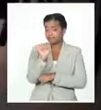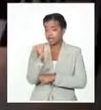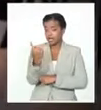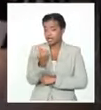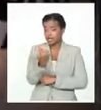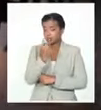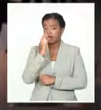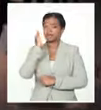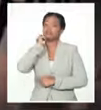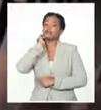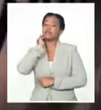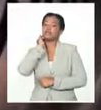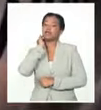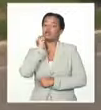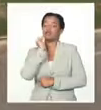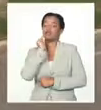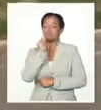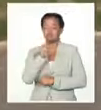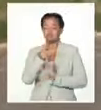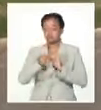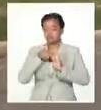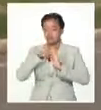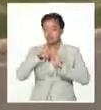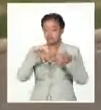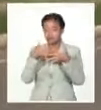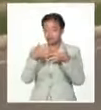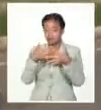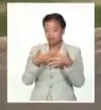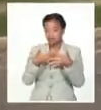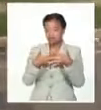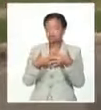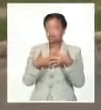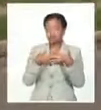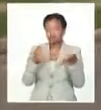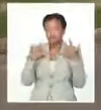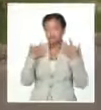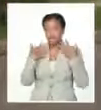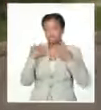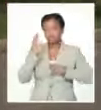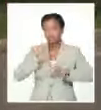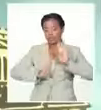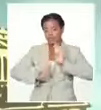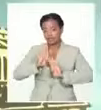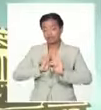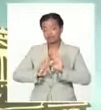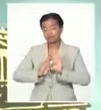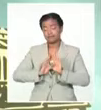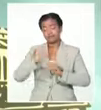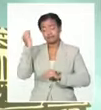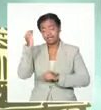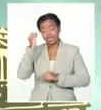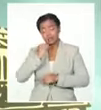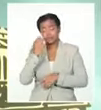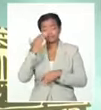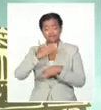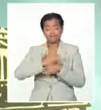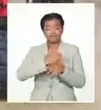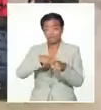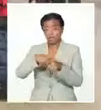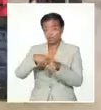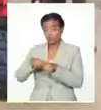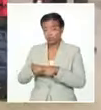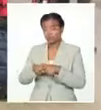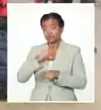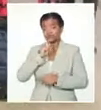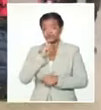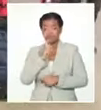el sistema ferroviario apuesta por el verano para, aún con las limitaciones de recursos y de